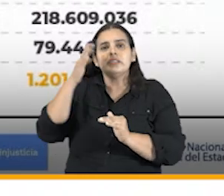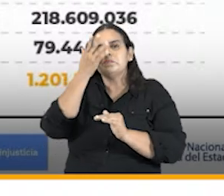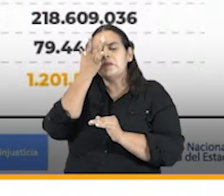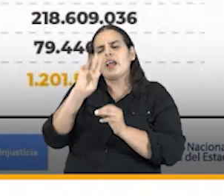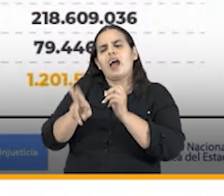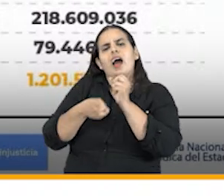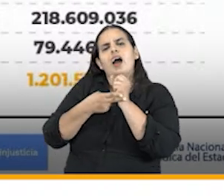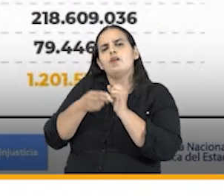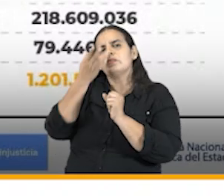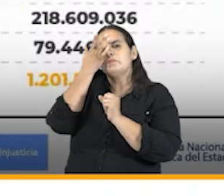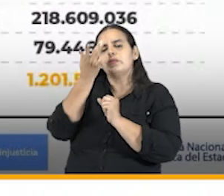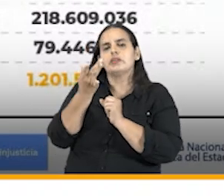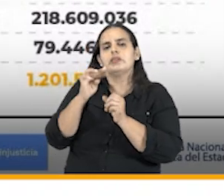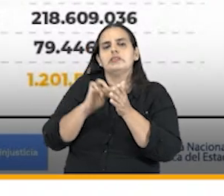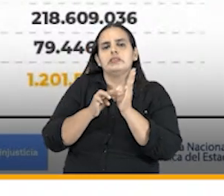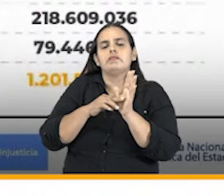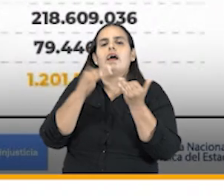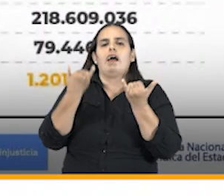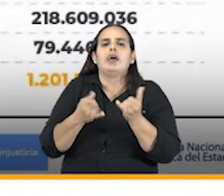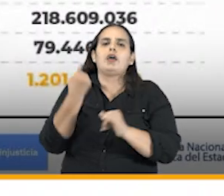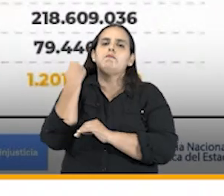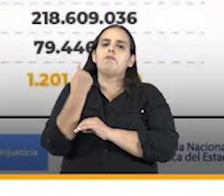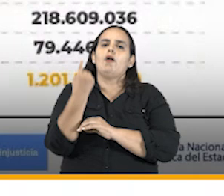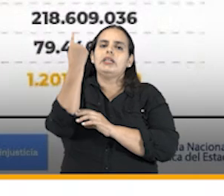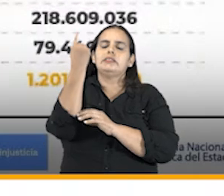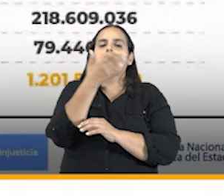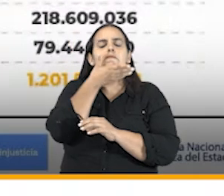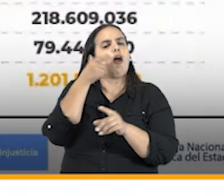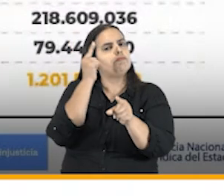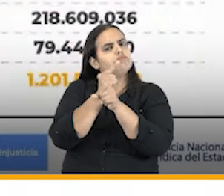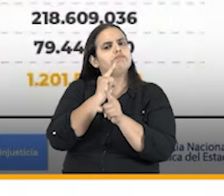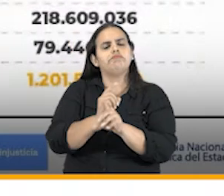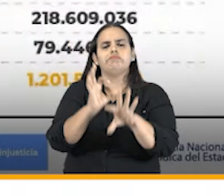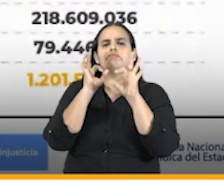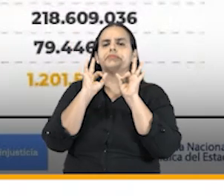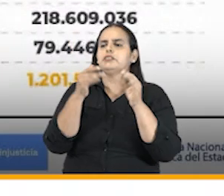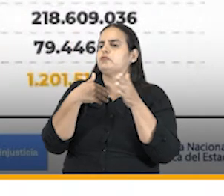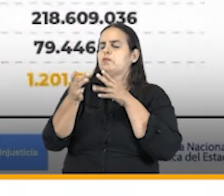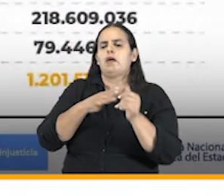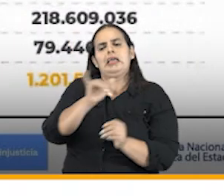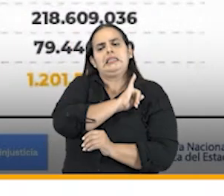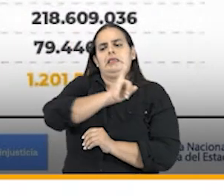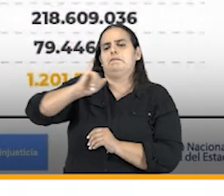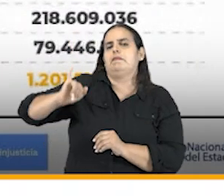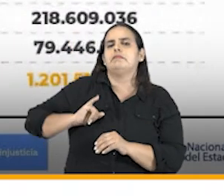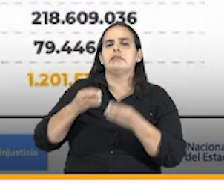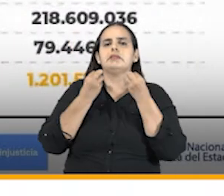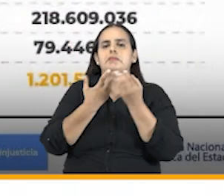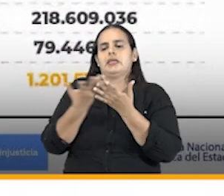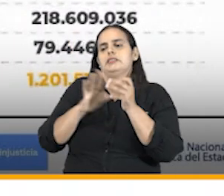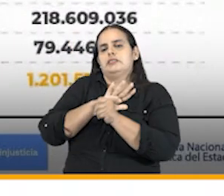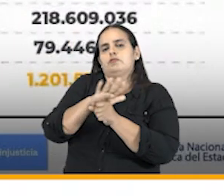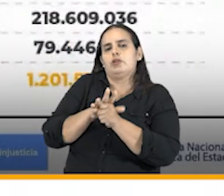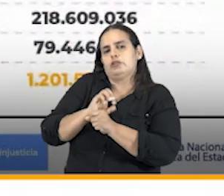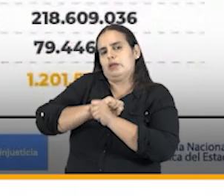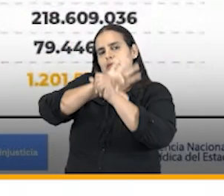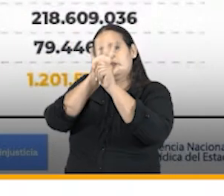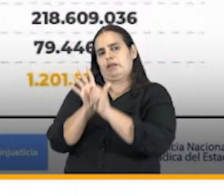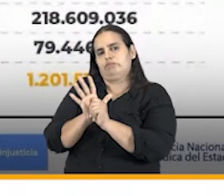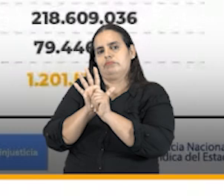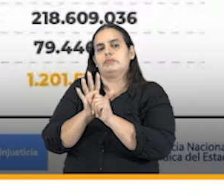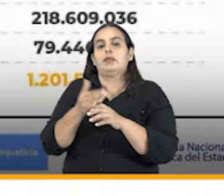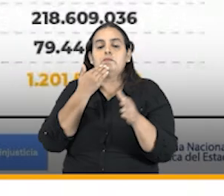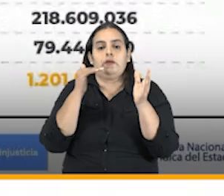de estos ahorros corresponde a la implementación de políticas de eficiencia independientes por supuesto de la situación de pandemia del COVID